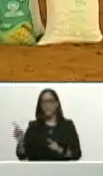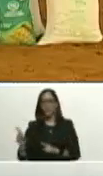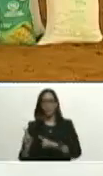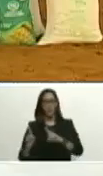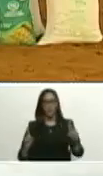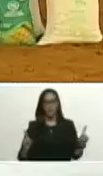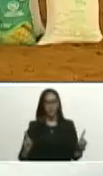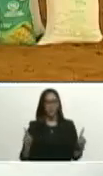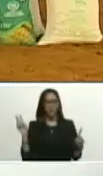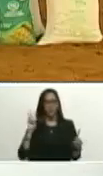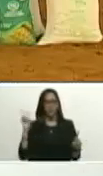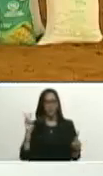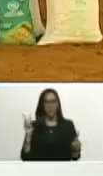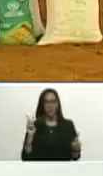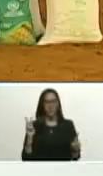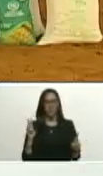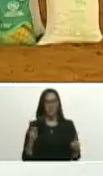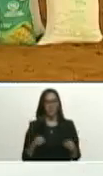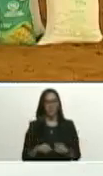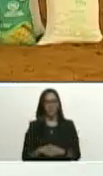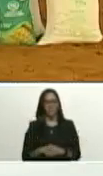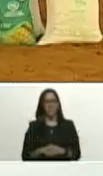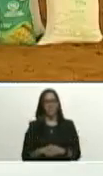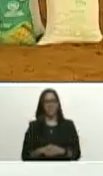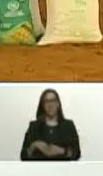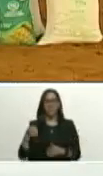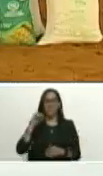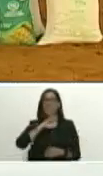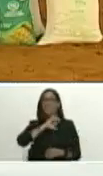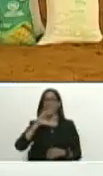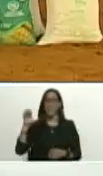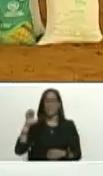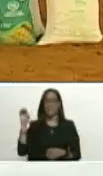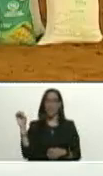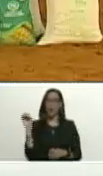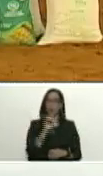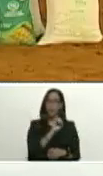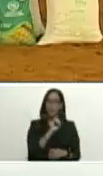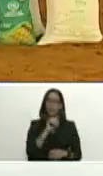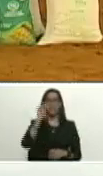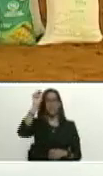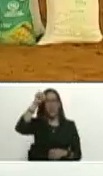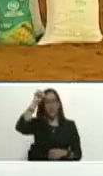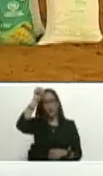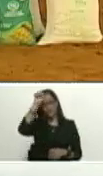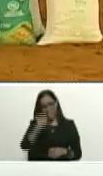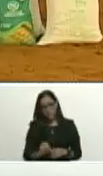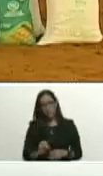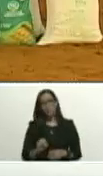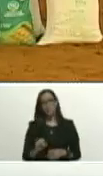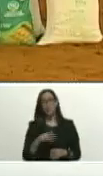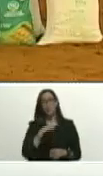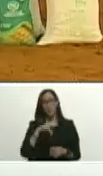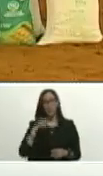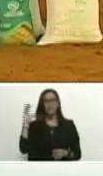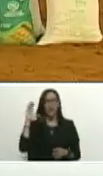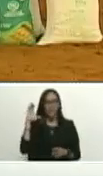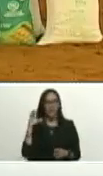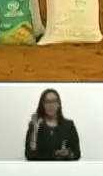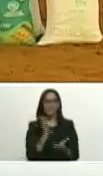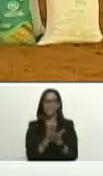Venezuela de este a oeste de norte a sur nuestra patria mire yo entonces tengo siempre el